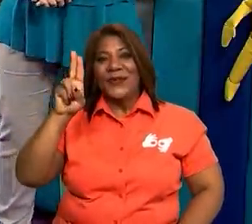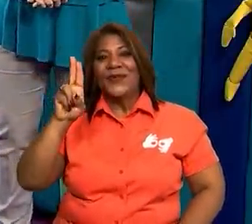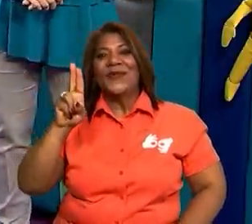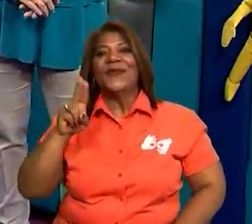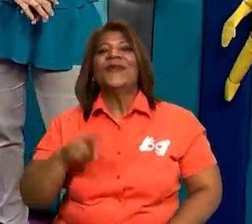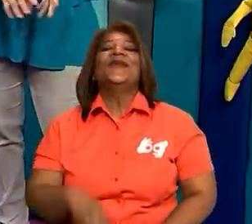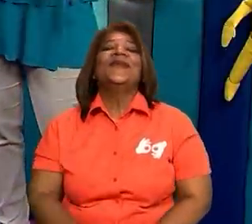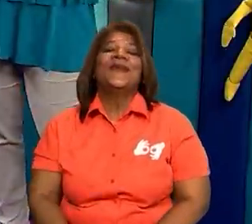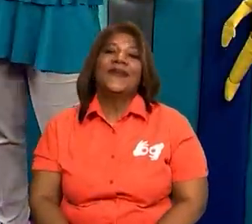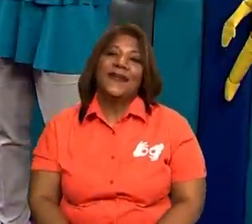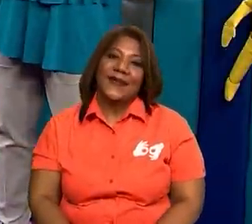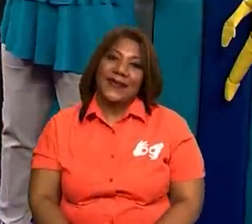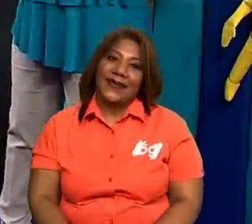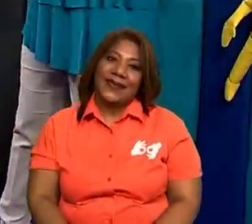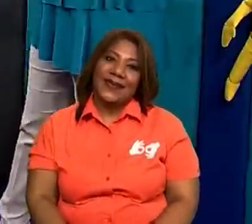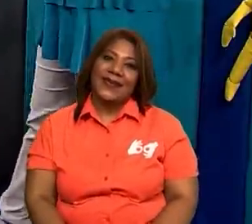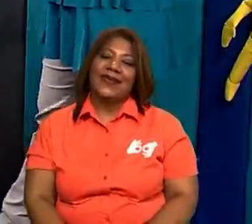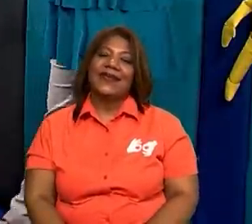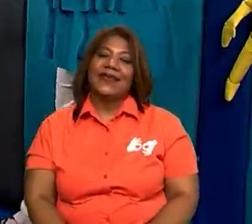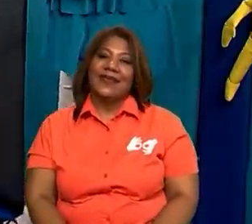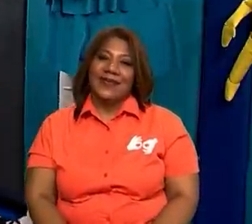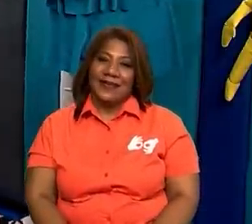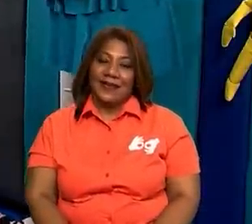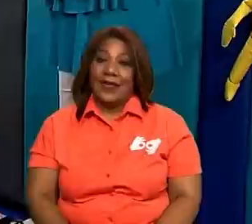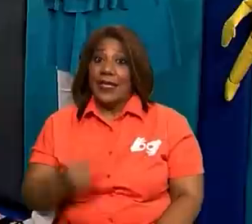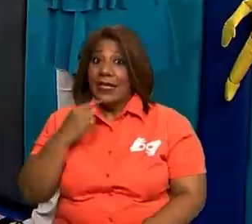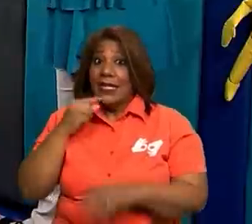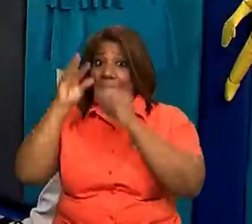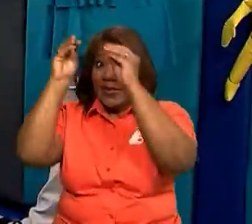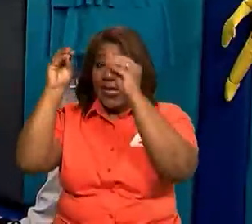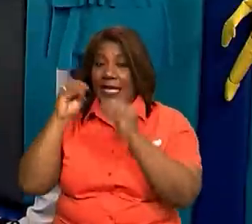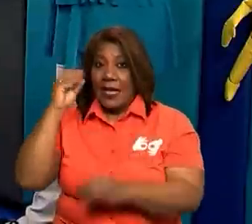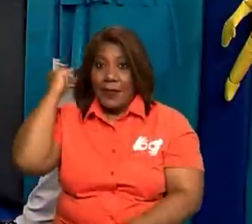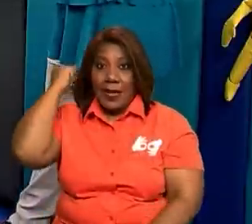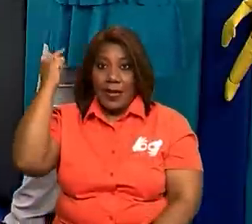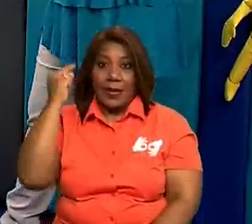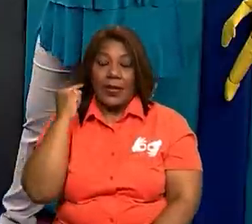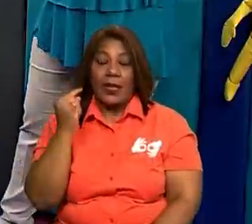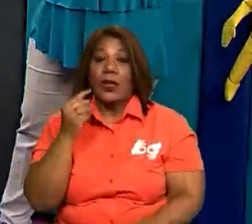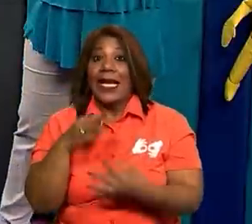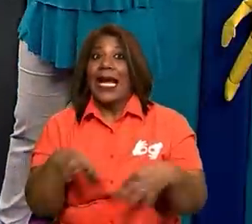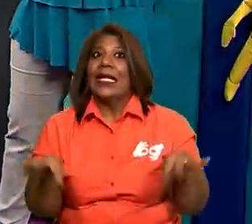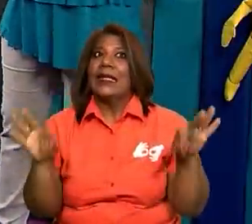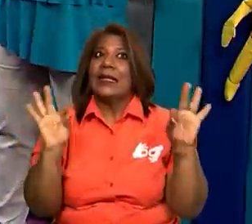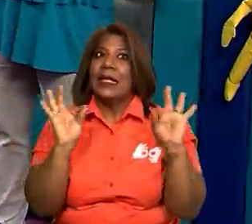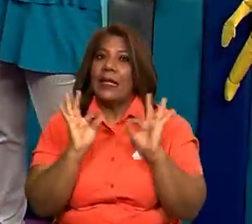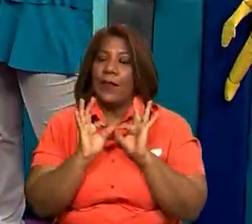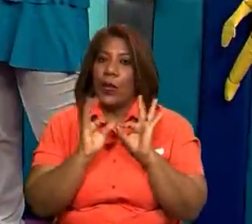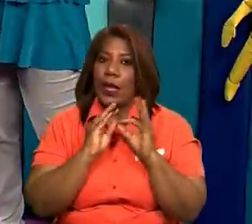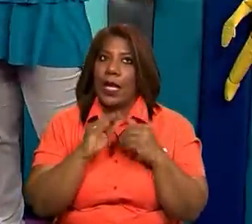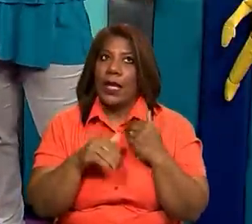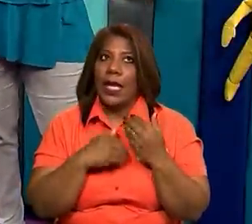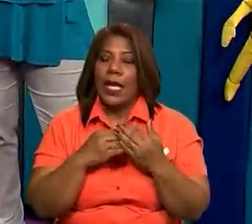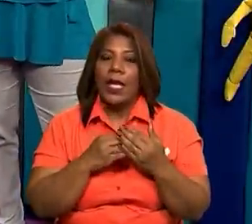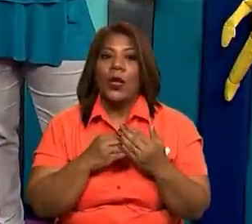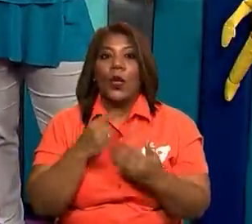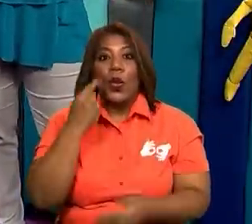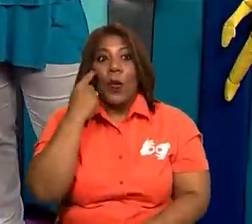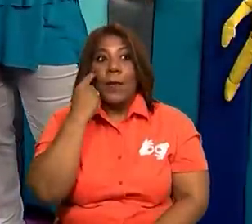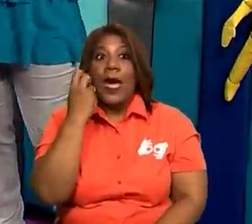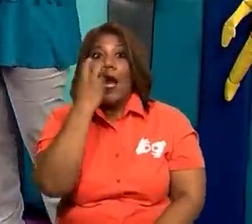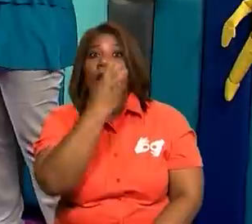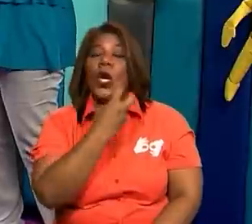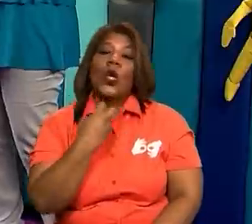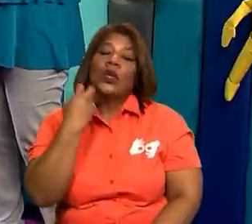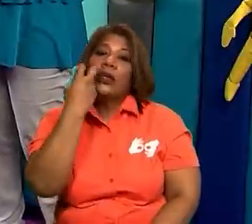LU. Maestra Tamara, para el modo y articulación de la L, ¿verdad? Los